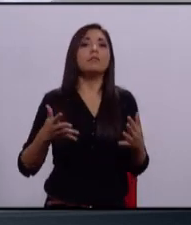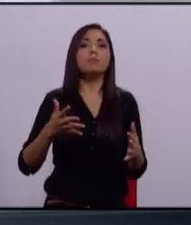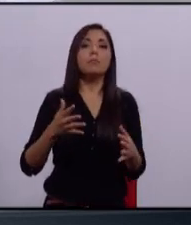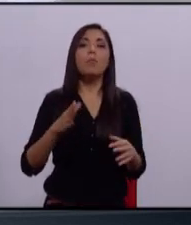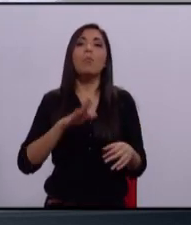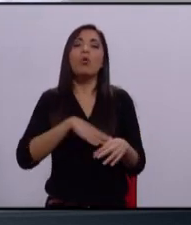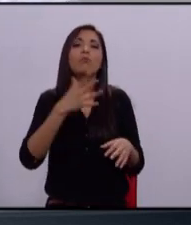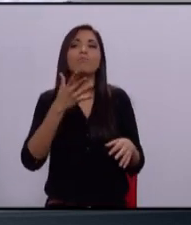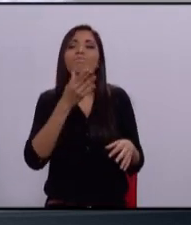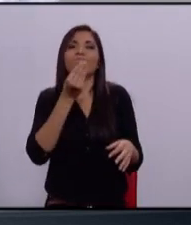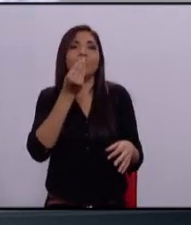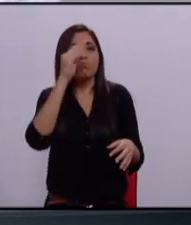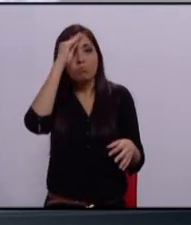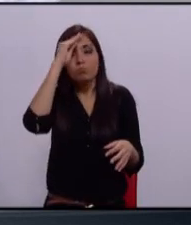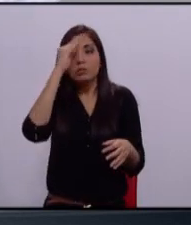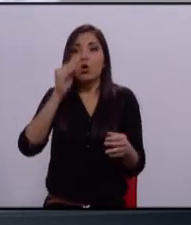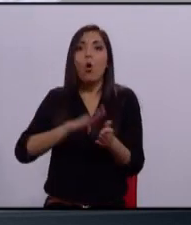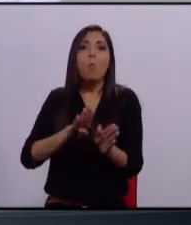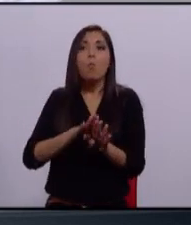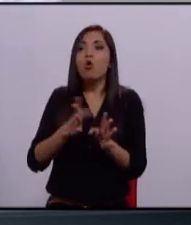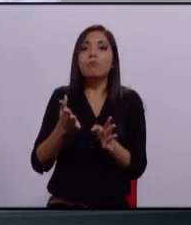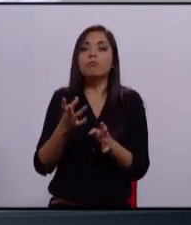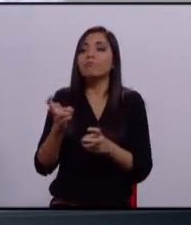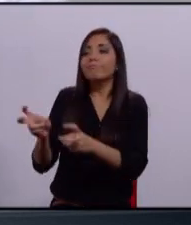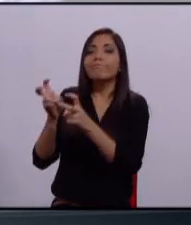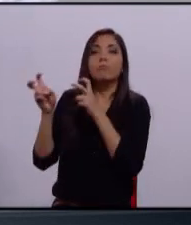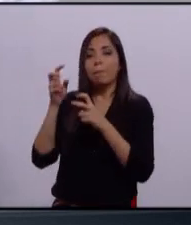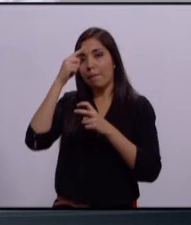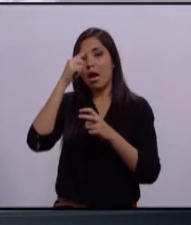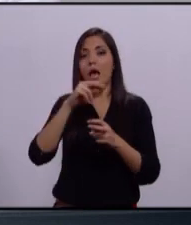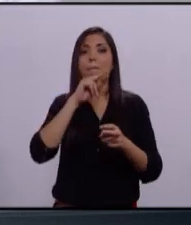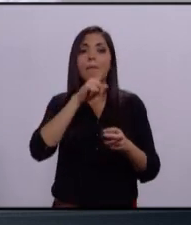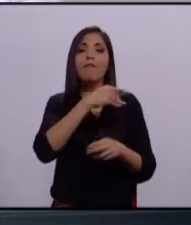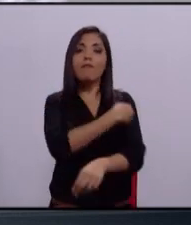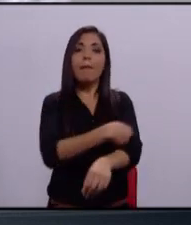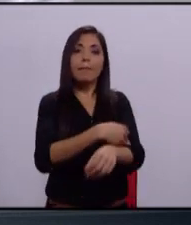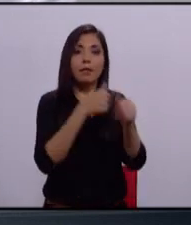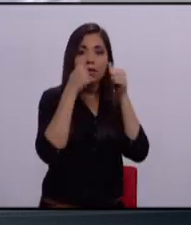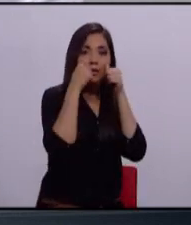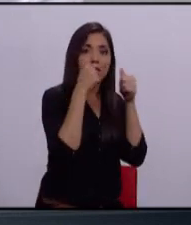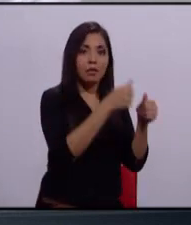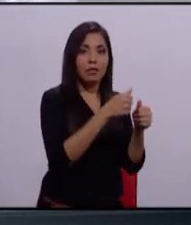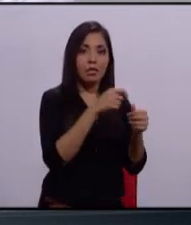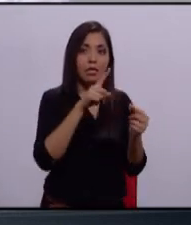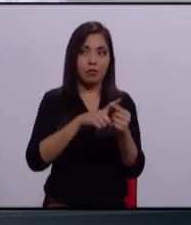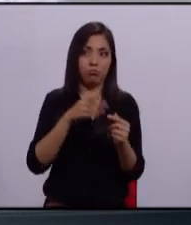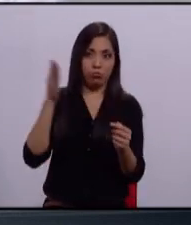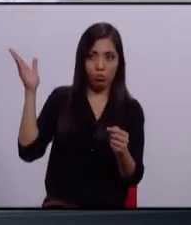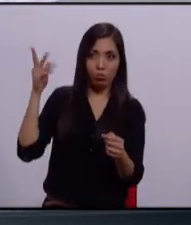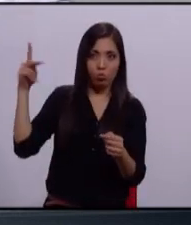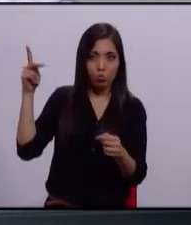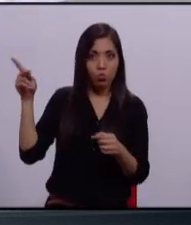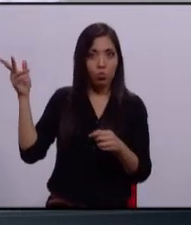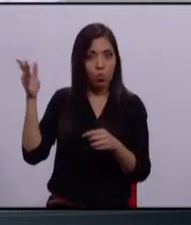delinquir para sacar para comer y sacar adelante a sus familias. Esa era tu chamba, Salvador Rizo. Tú tuviste un universo